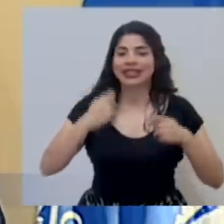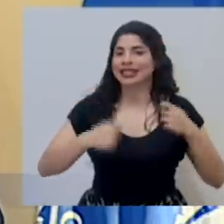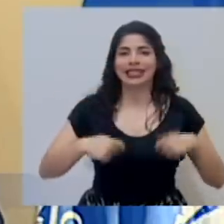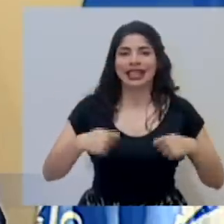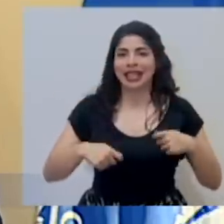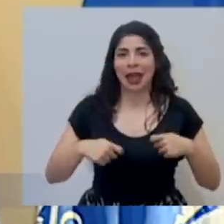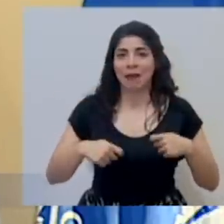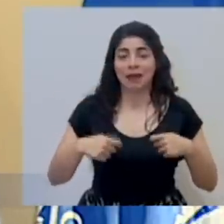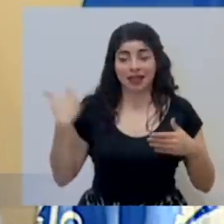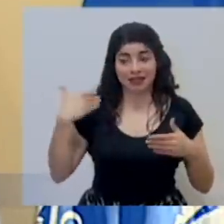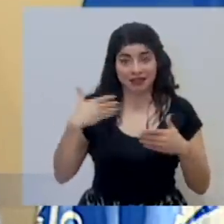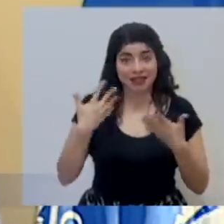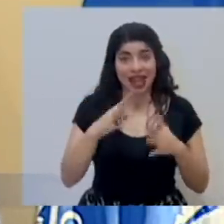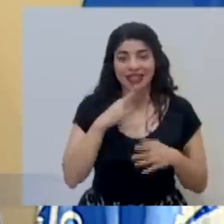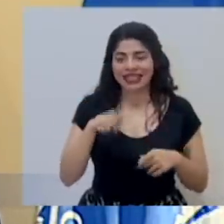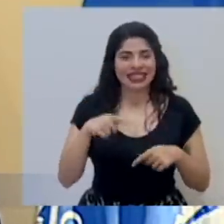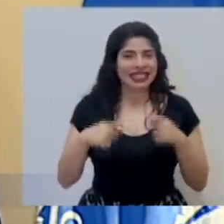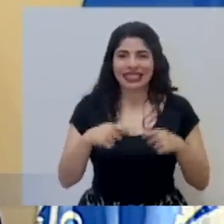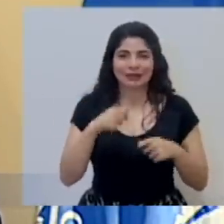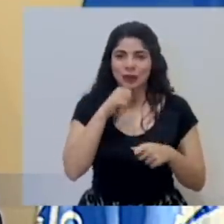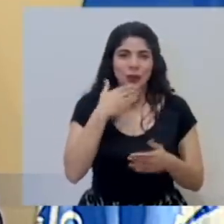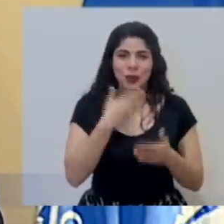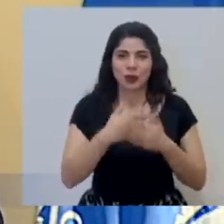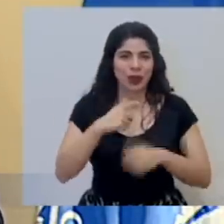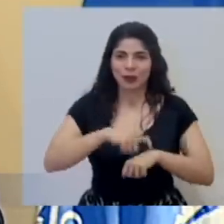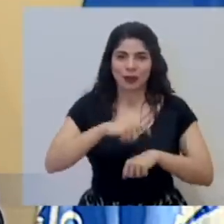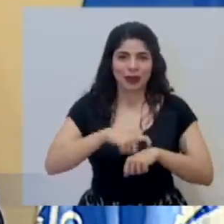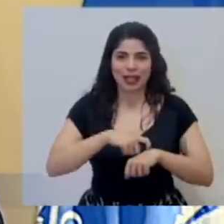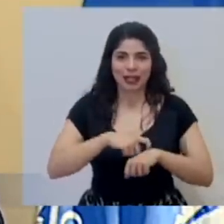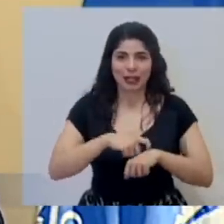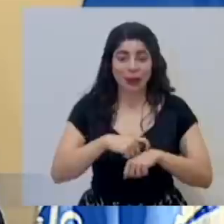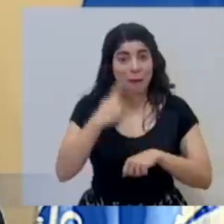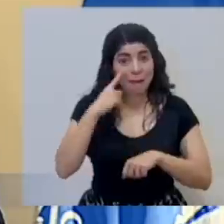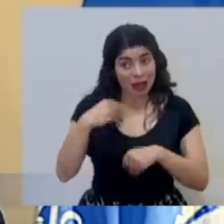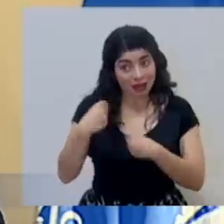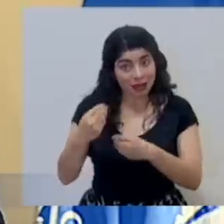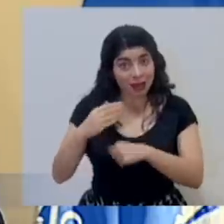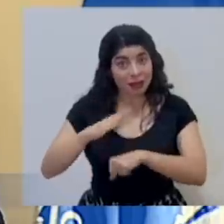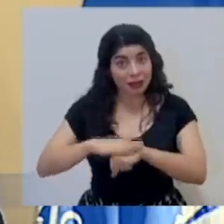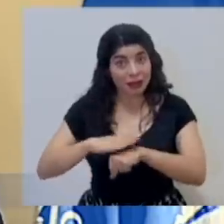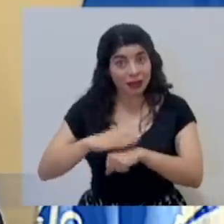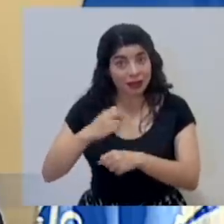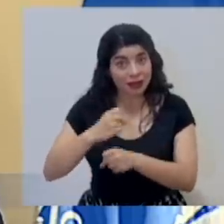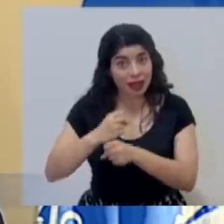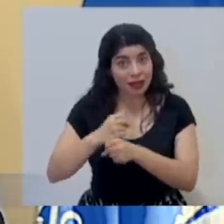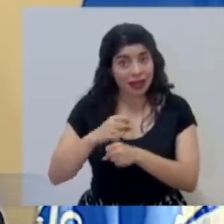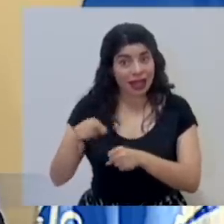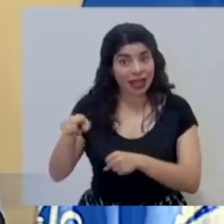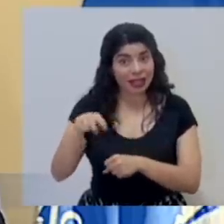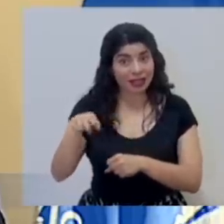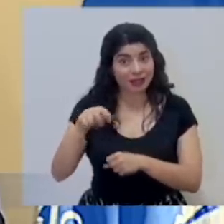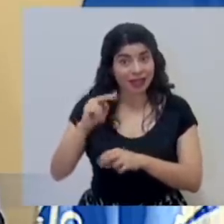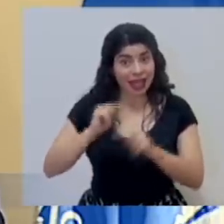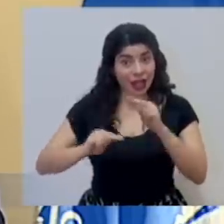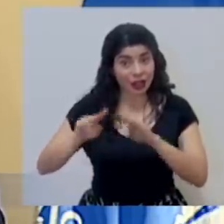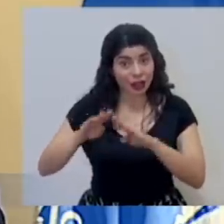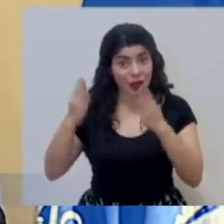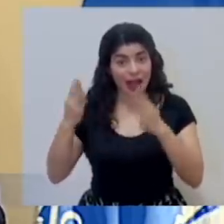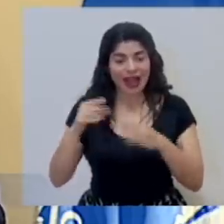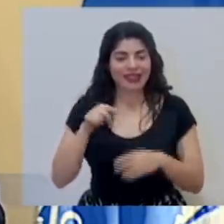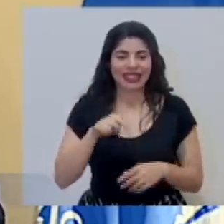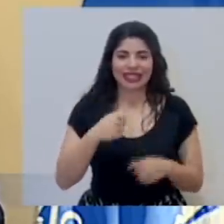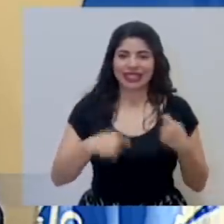es, por lo que hemos venido hablando, no es el momento justo para facultar la operación de estos establecimientos.